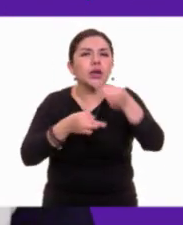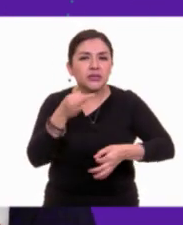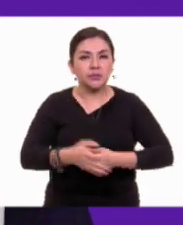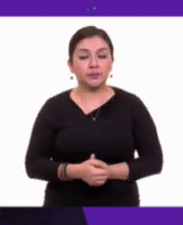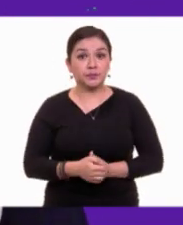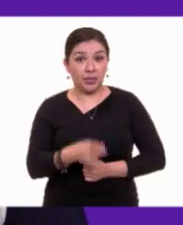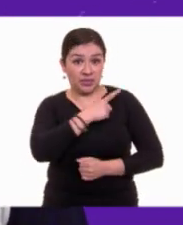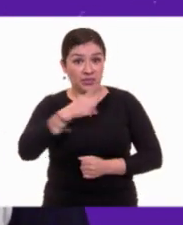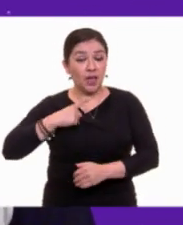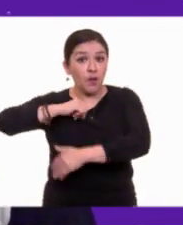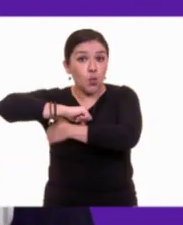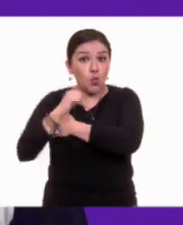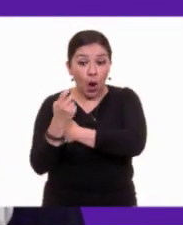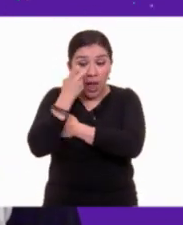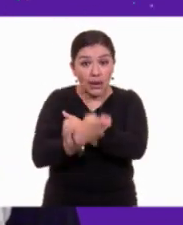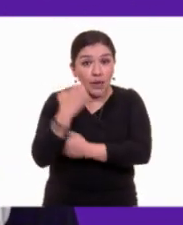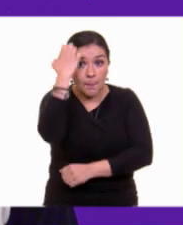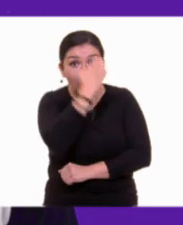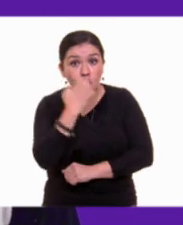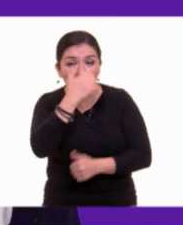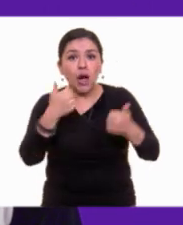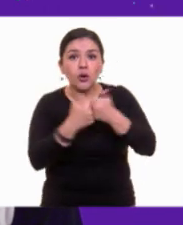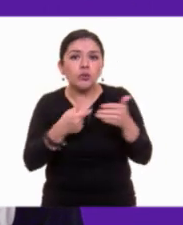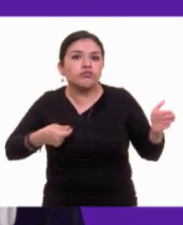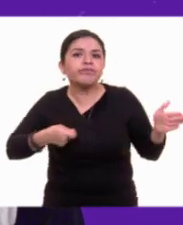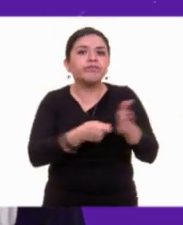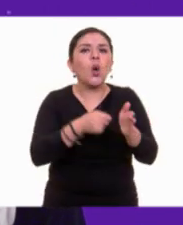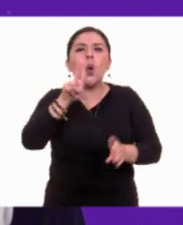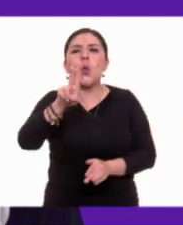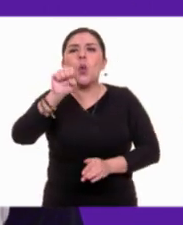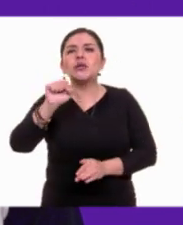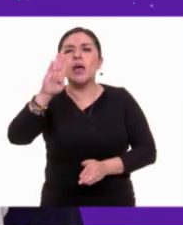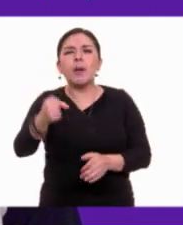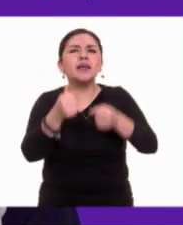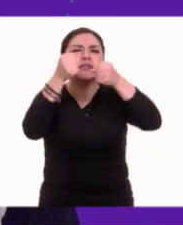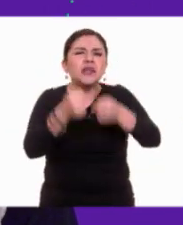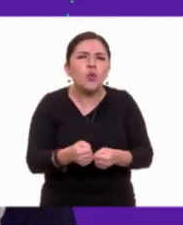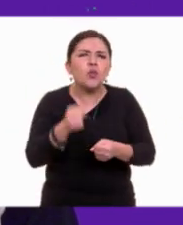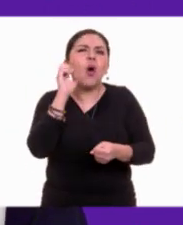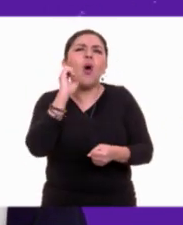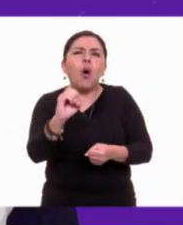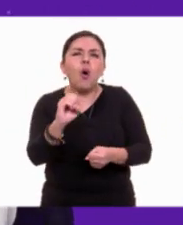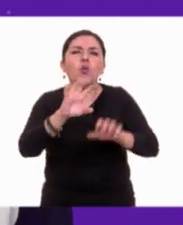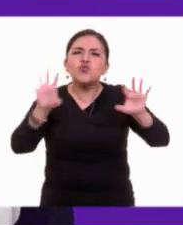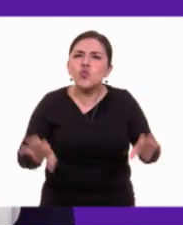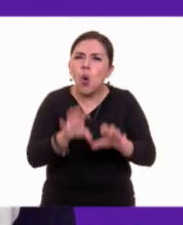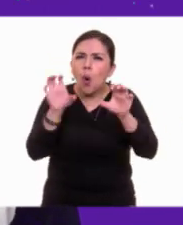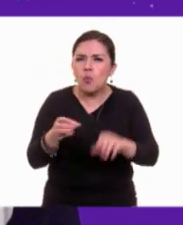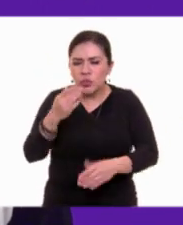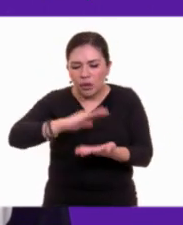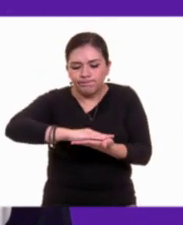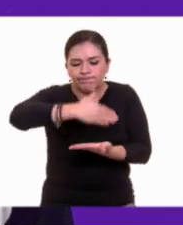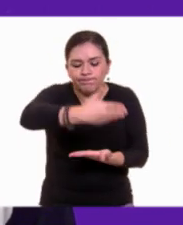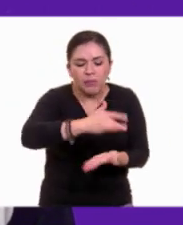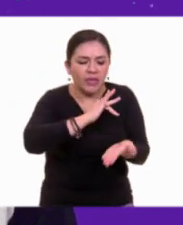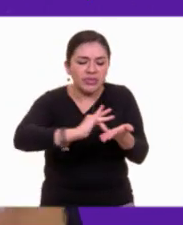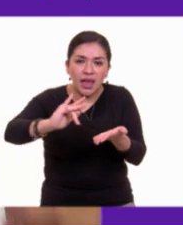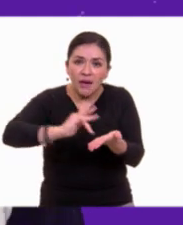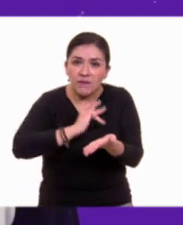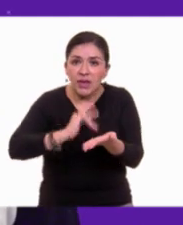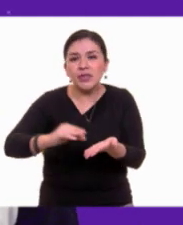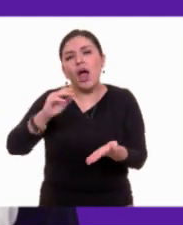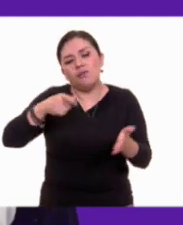Debes guardar la evidencia en un dispositivo de almacenamiento seguro, como puede ser tu computadora, tableta,